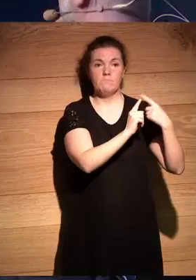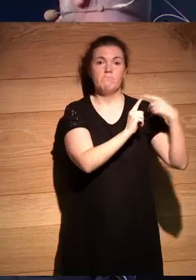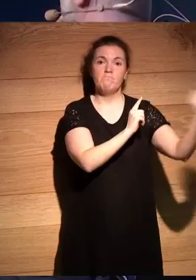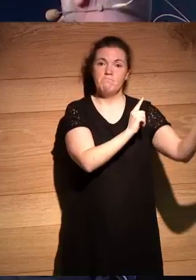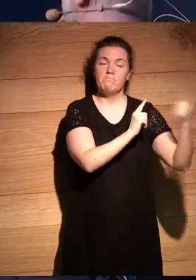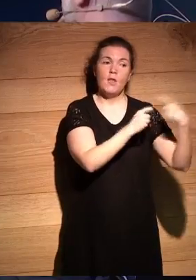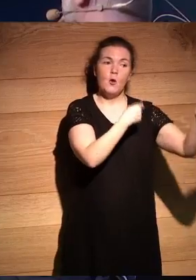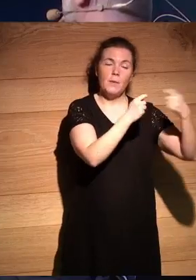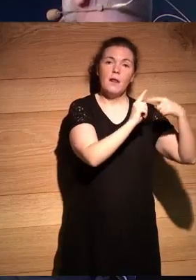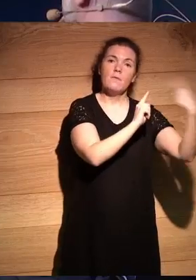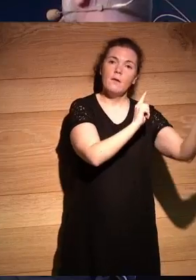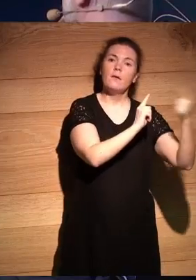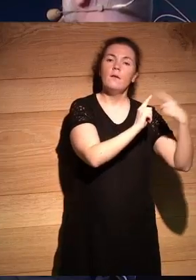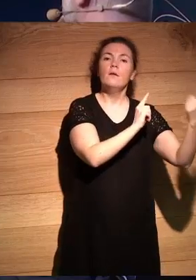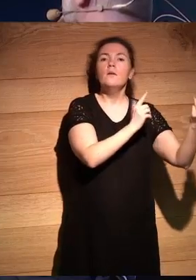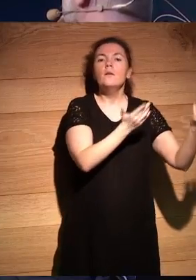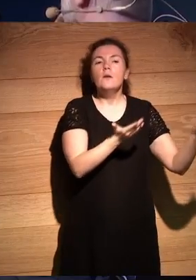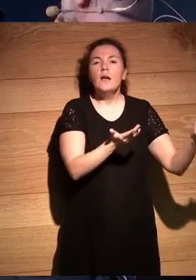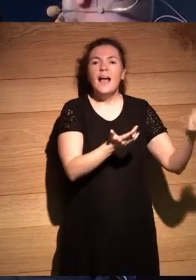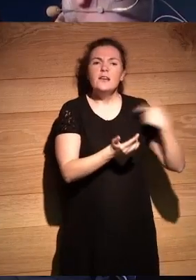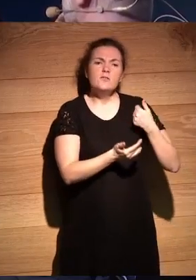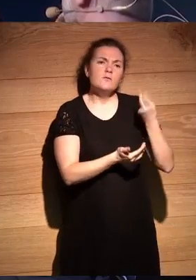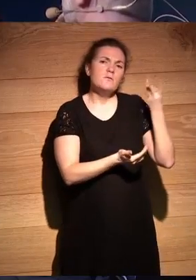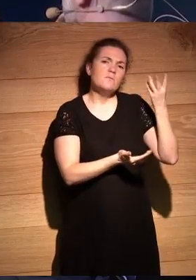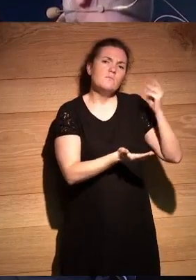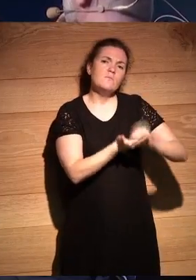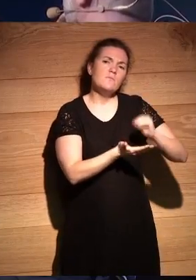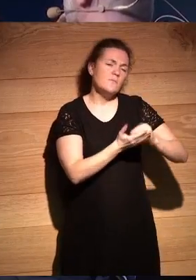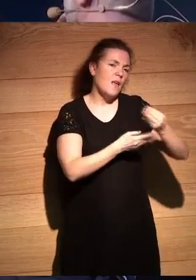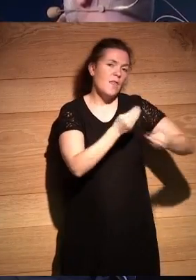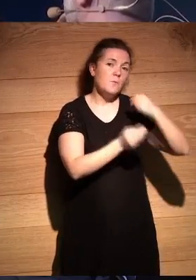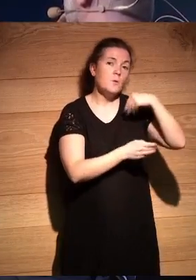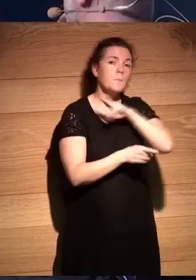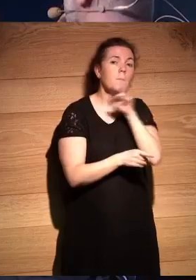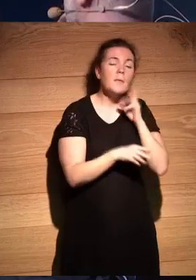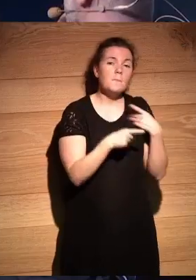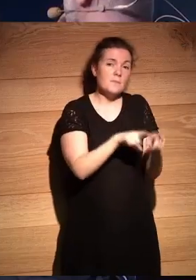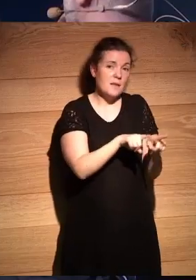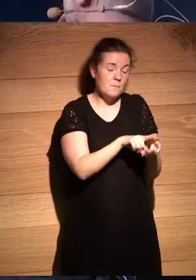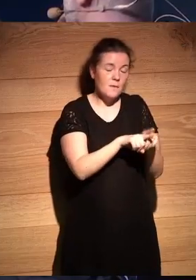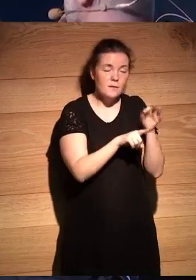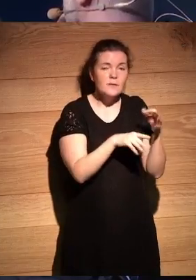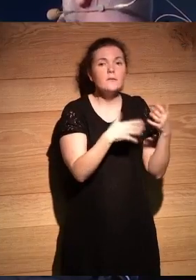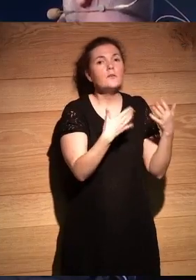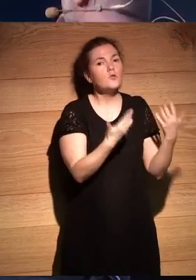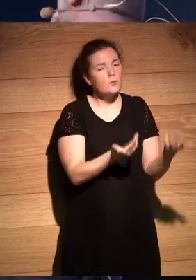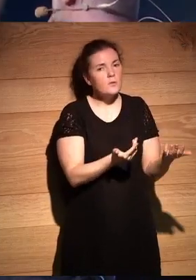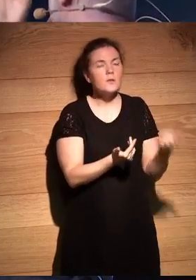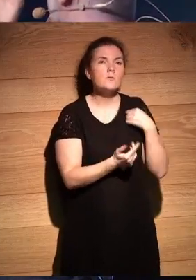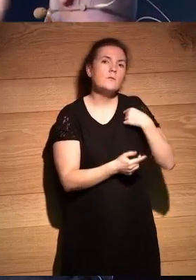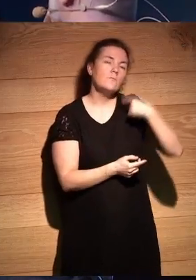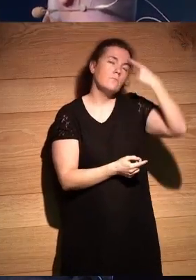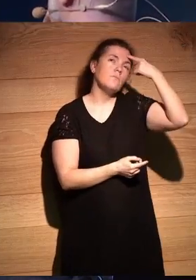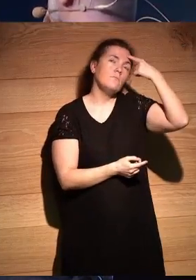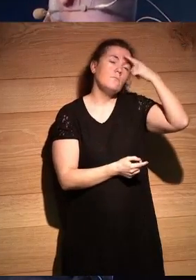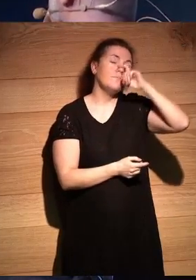tus compras y volver y eso hacíamos mucho mucho con mi mamá y mis hermanas entonces claro yo recuerdo